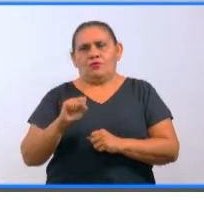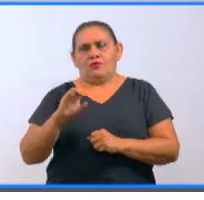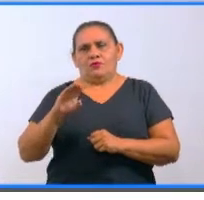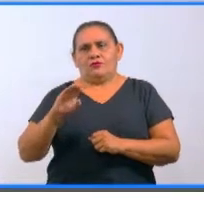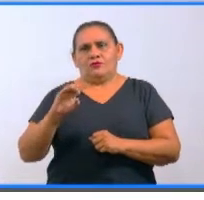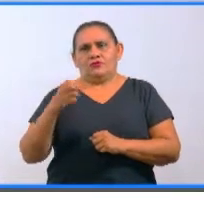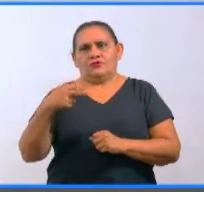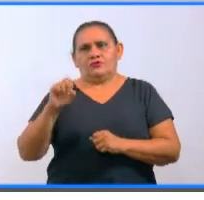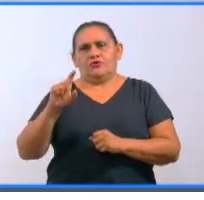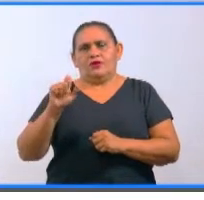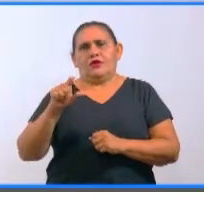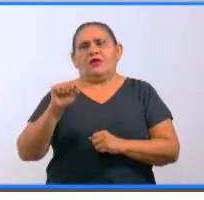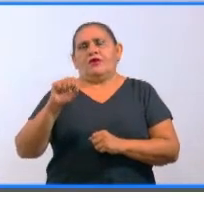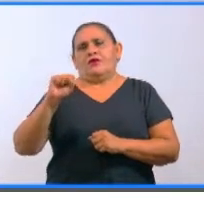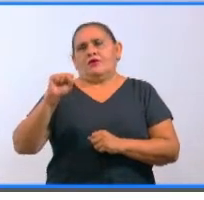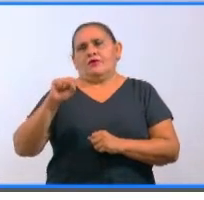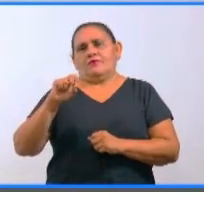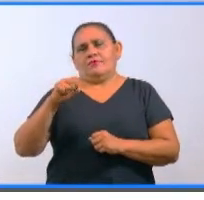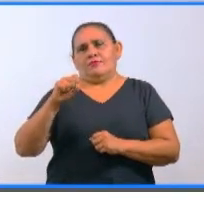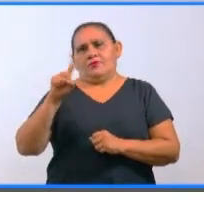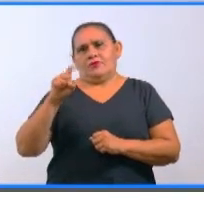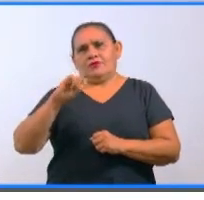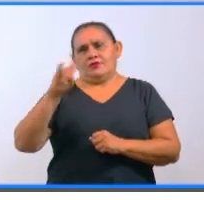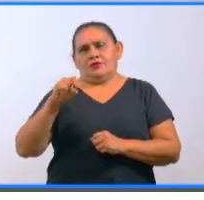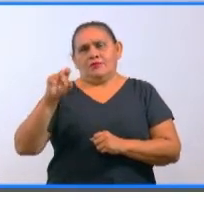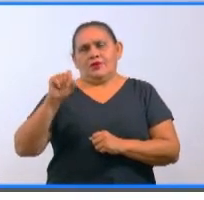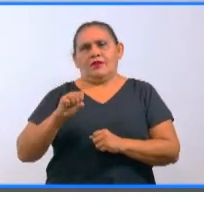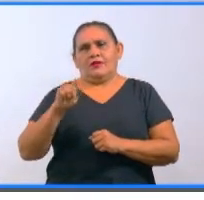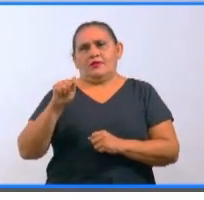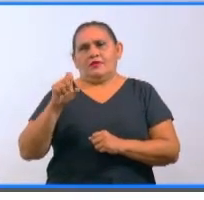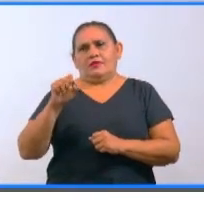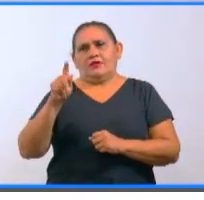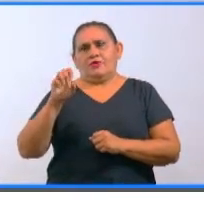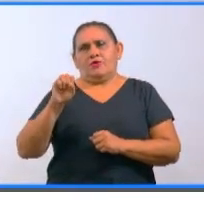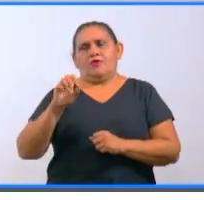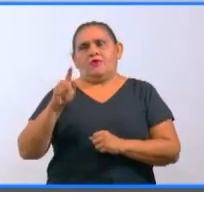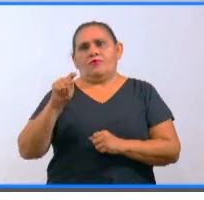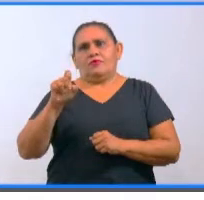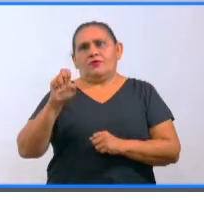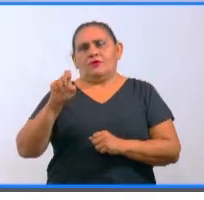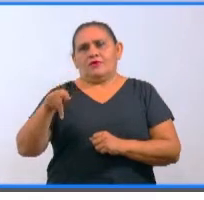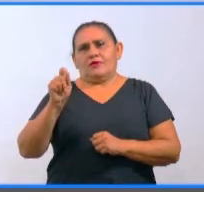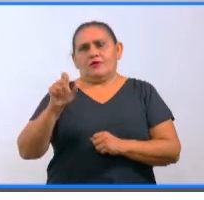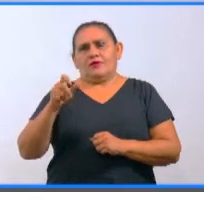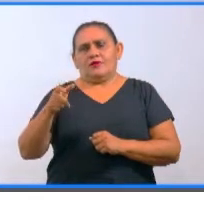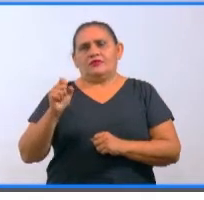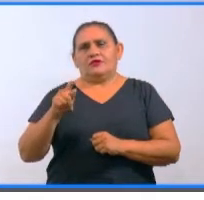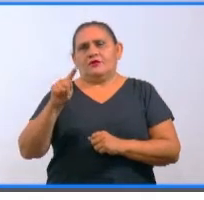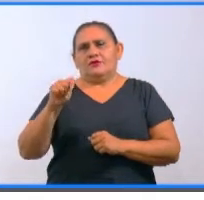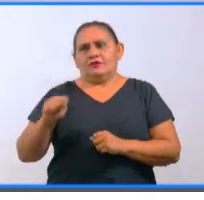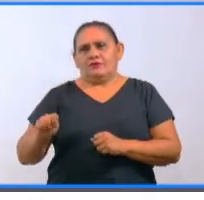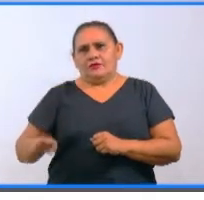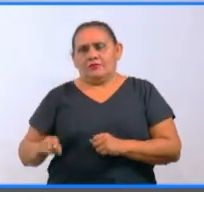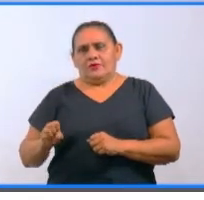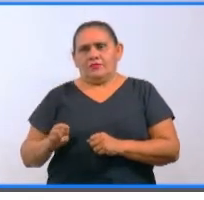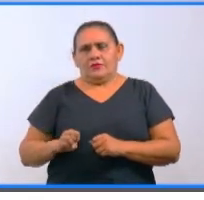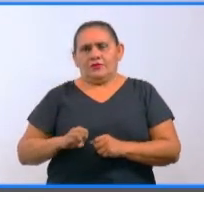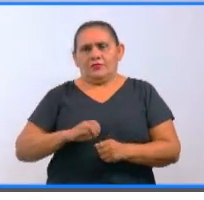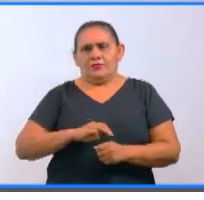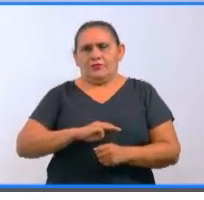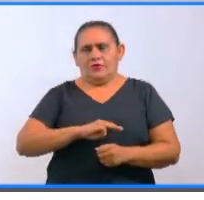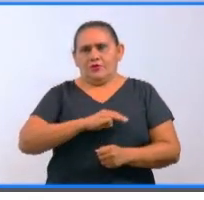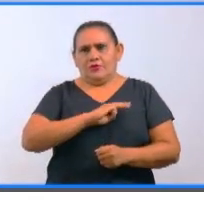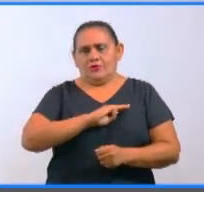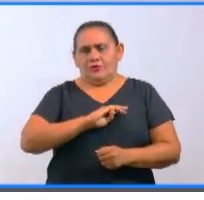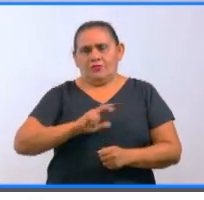Izamal, Mashcanú, Panabá, Peto, Teco, Tecash, Tecom, Tinum, Tisimín y Umam. Y uno,